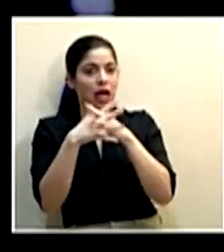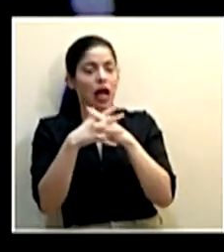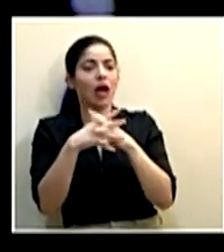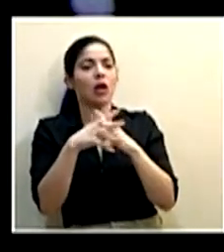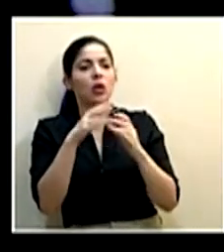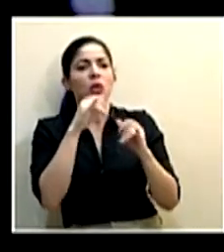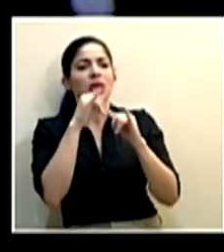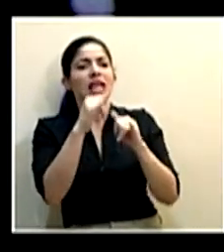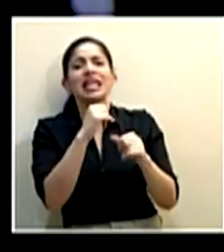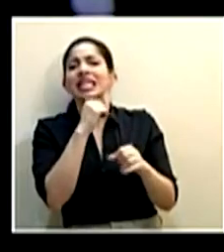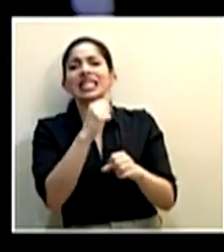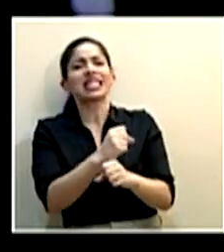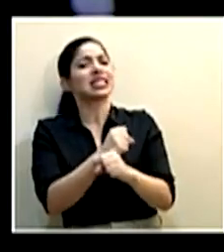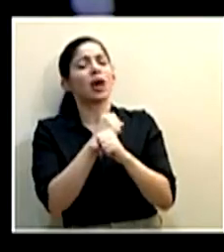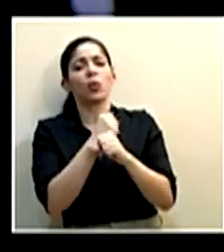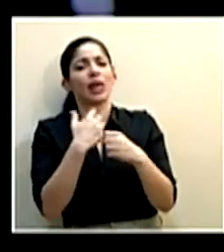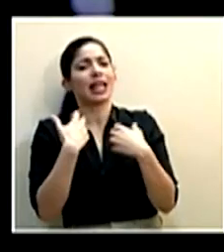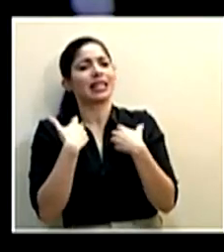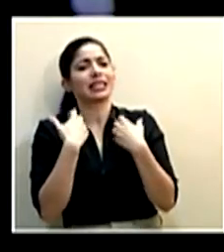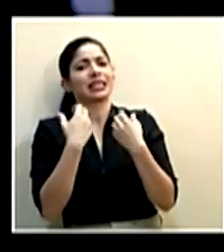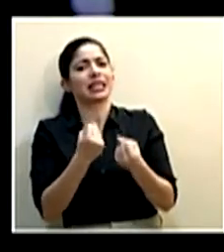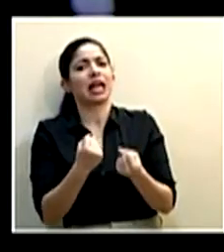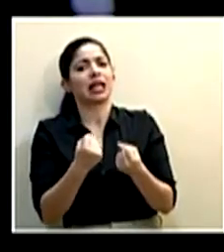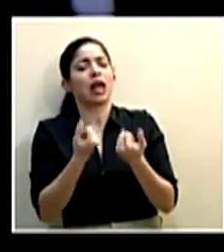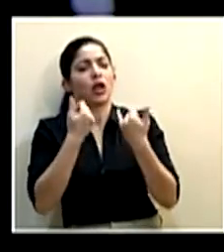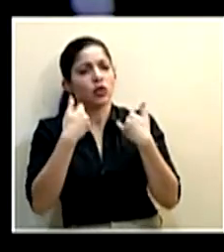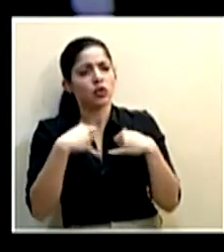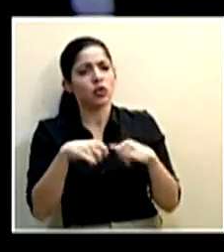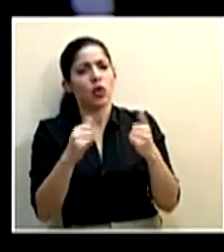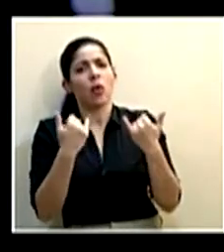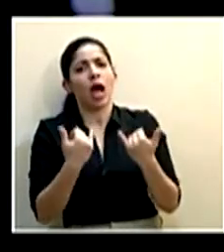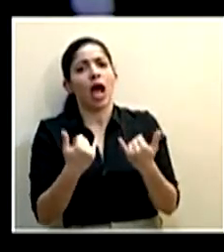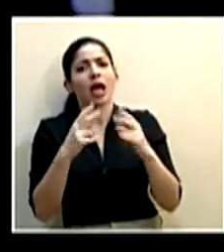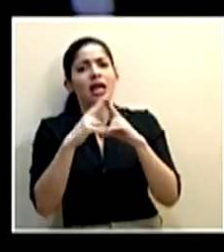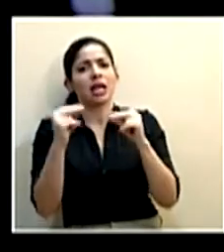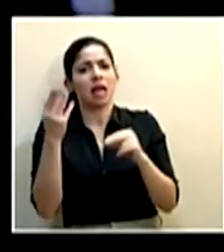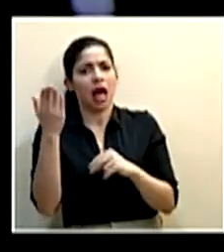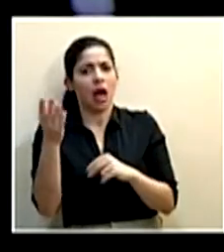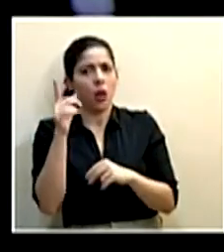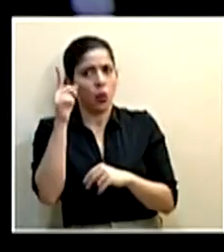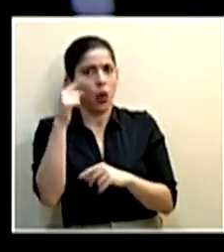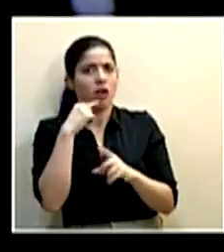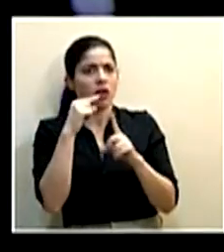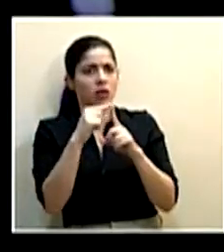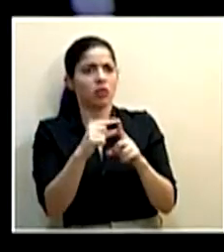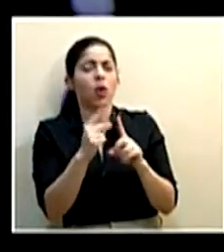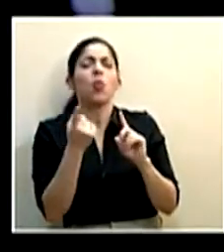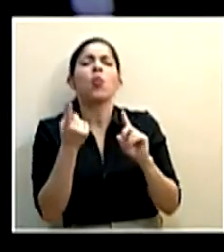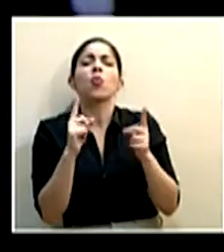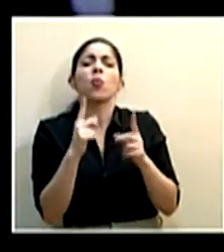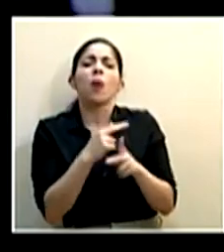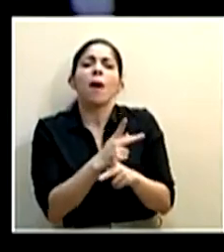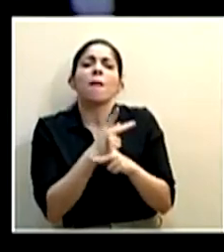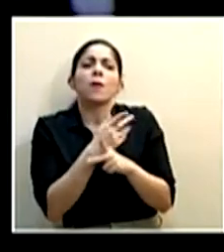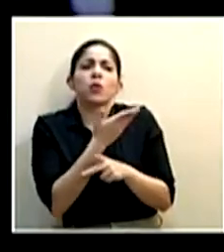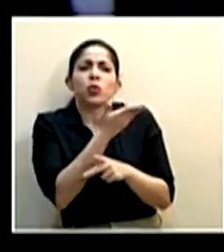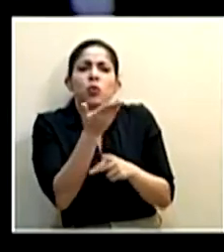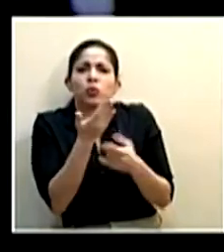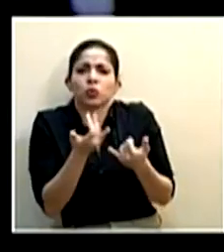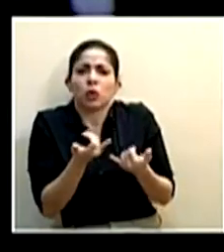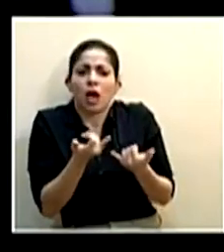condición de inseguridad sanitaria que prevalece en estos momentos en Nicaragua. ¿Cuáles son las prevenciones que ustedes están